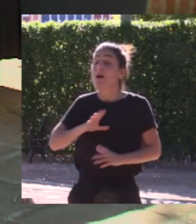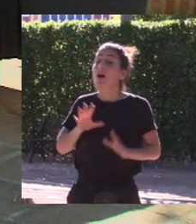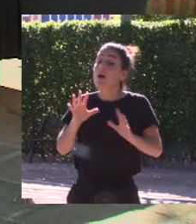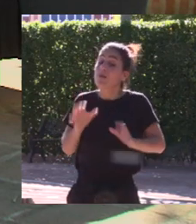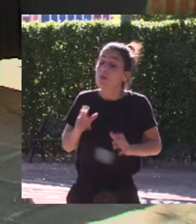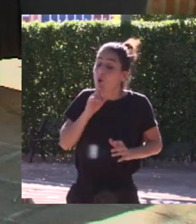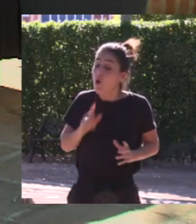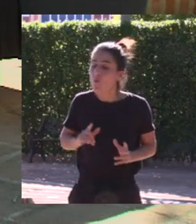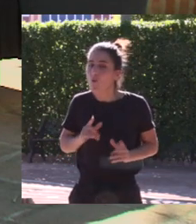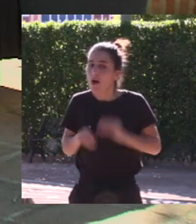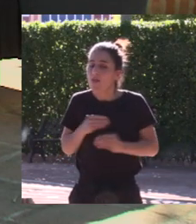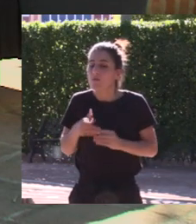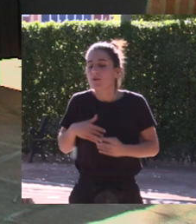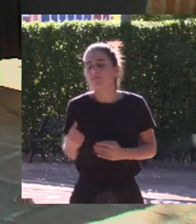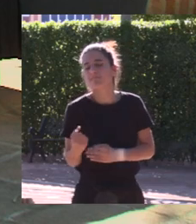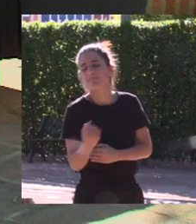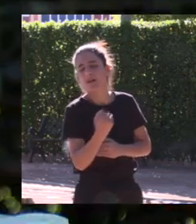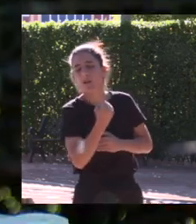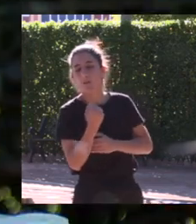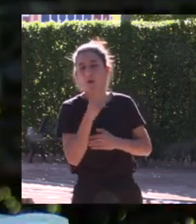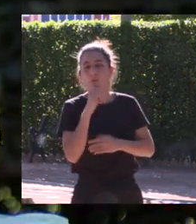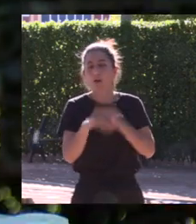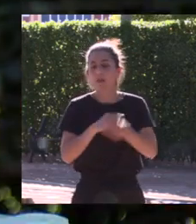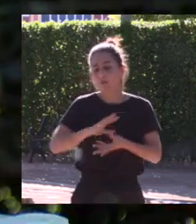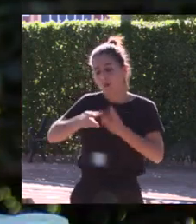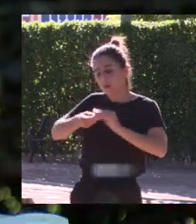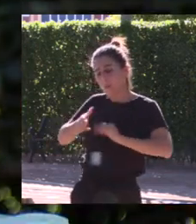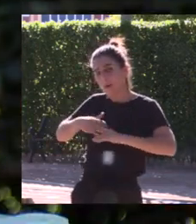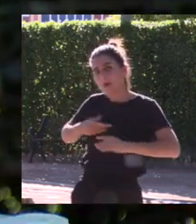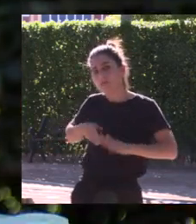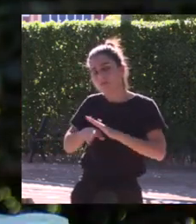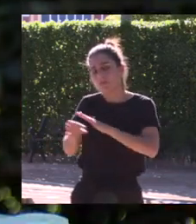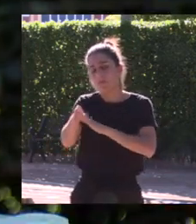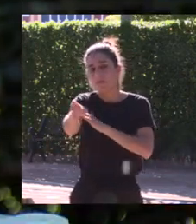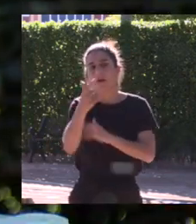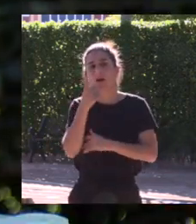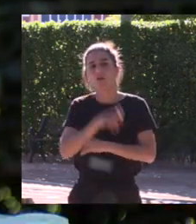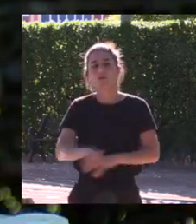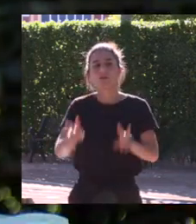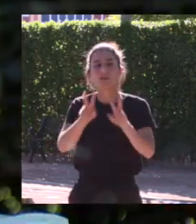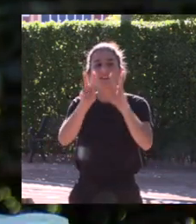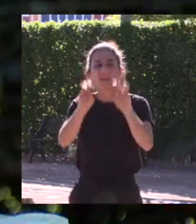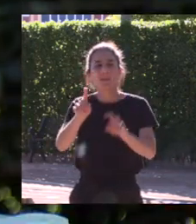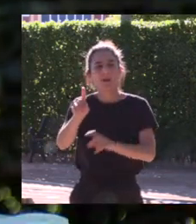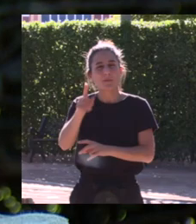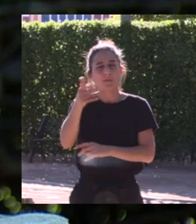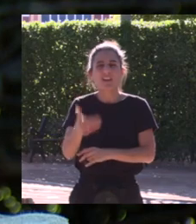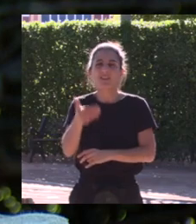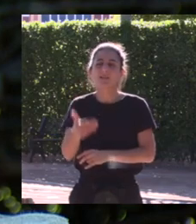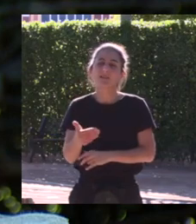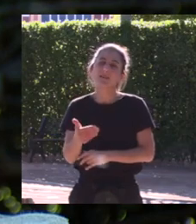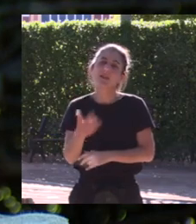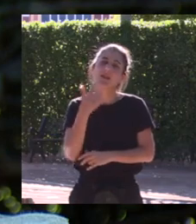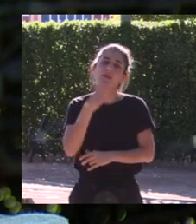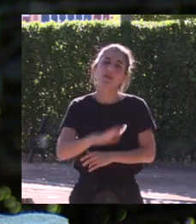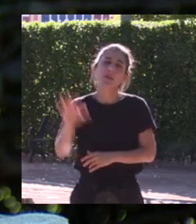para ponerlo a nuestro favor has incidido en uno de los temas que más se reivindican también por